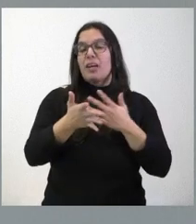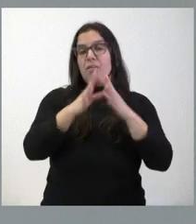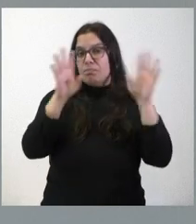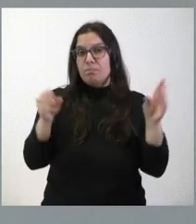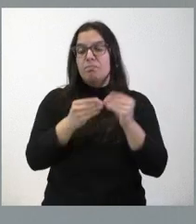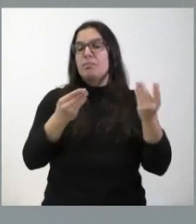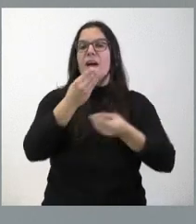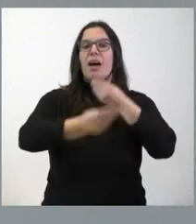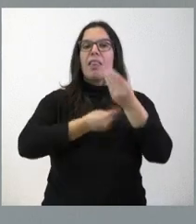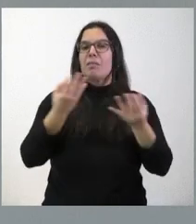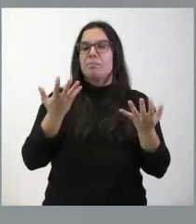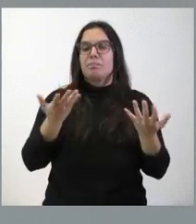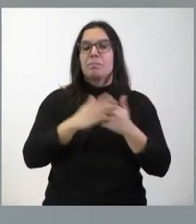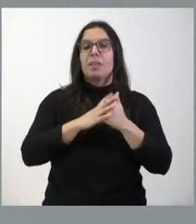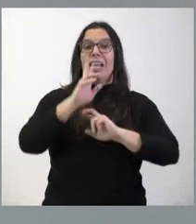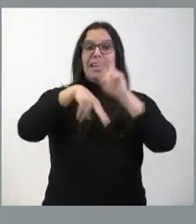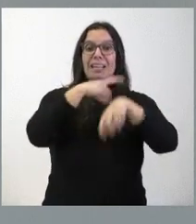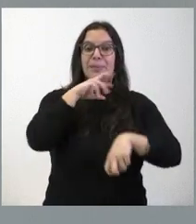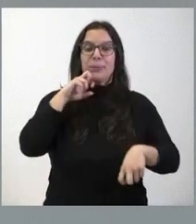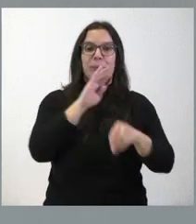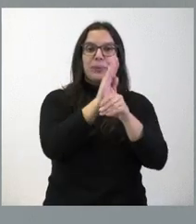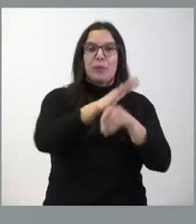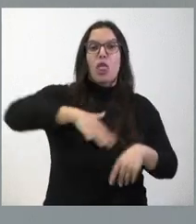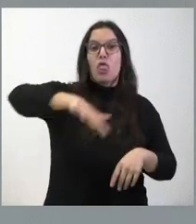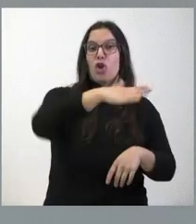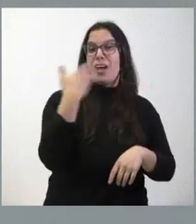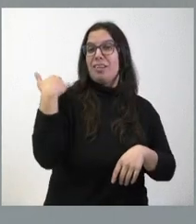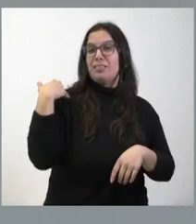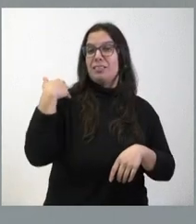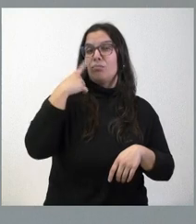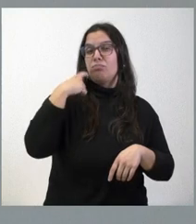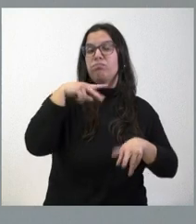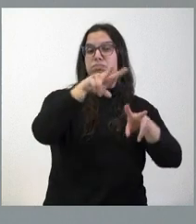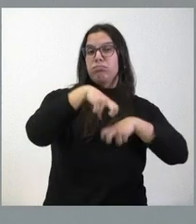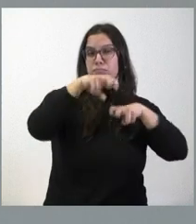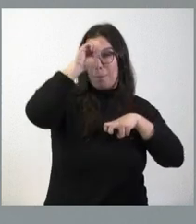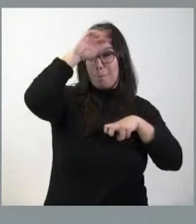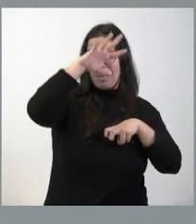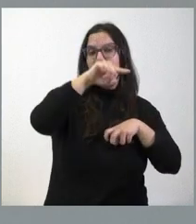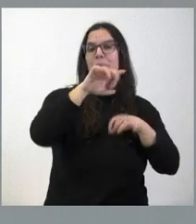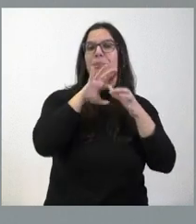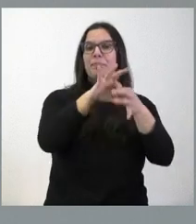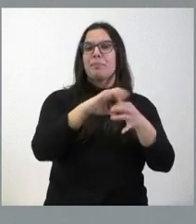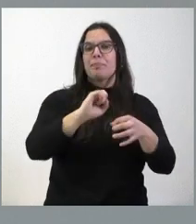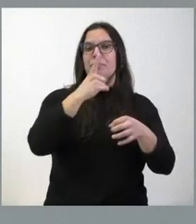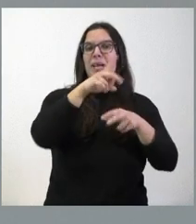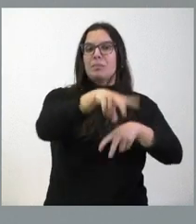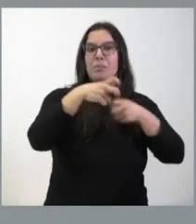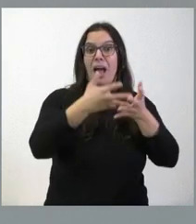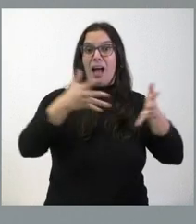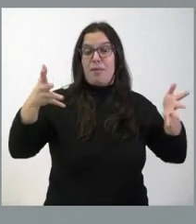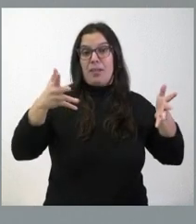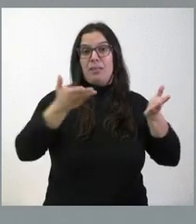de actuaciones de restauración de zonas mineras, especialmente relativas a minas a cielo abierto,